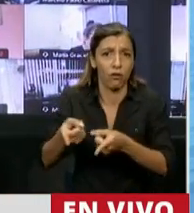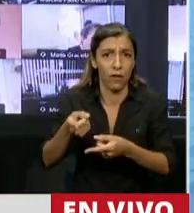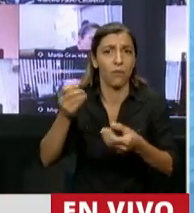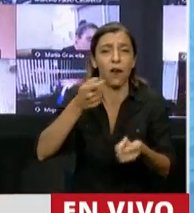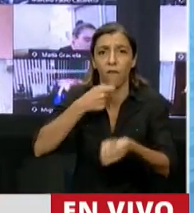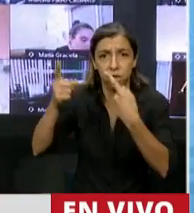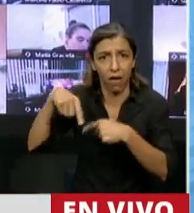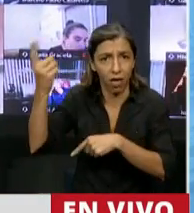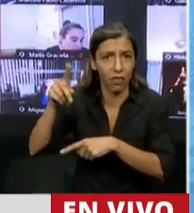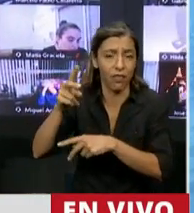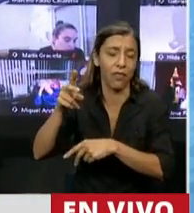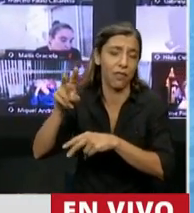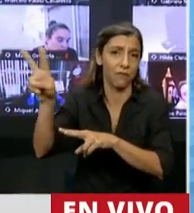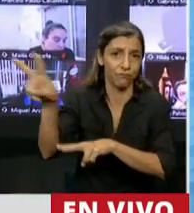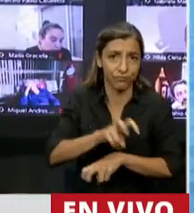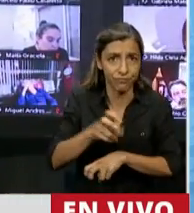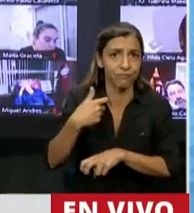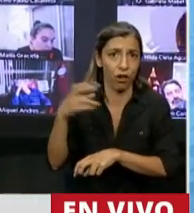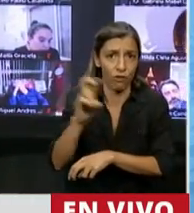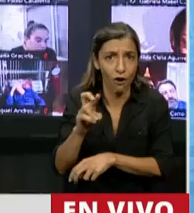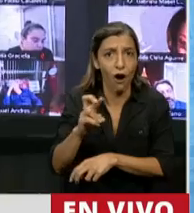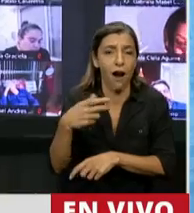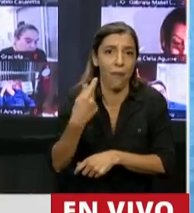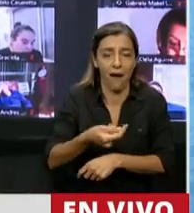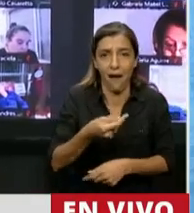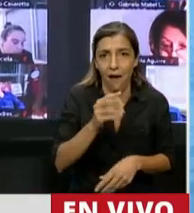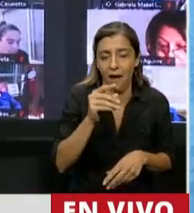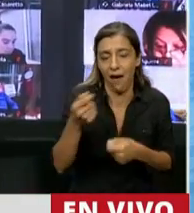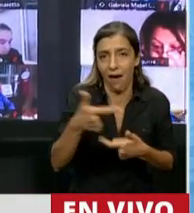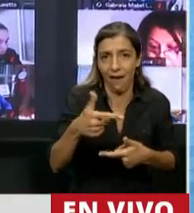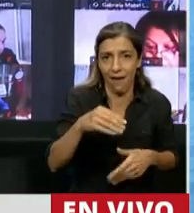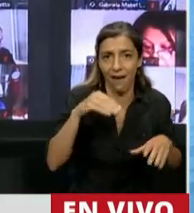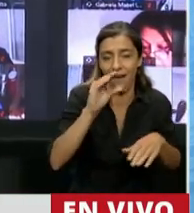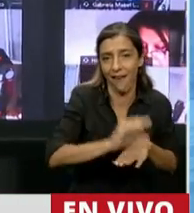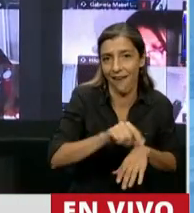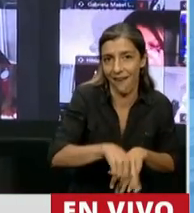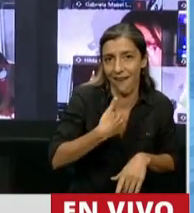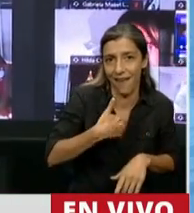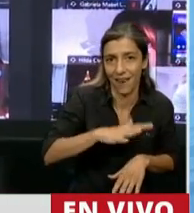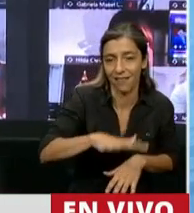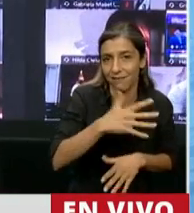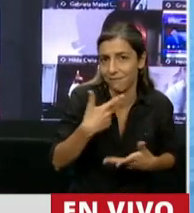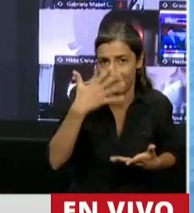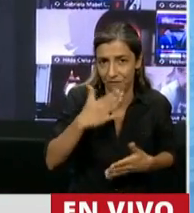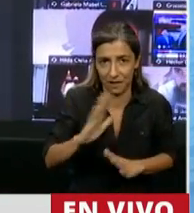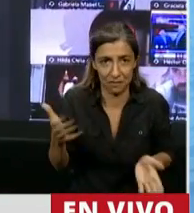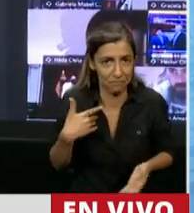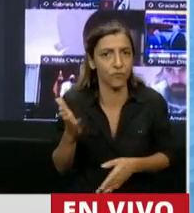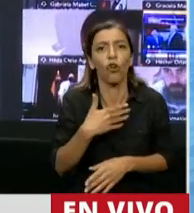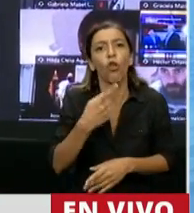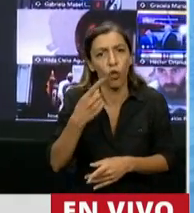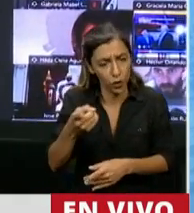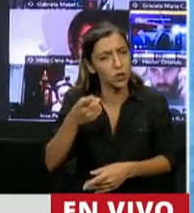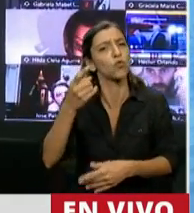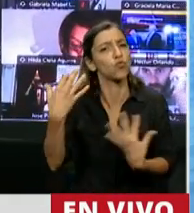de trabajo y sostiene la producción, y está sosteniendo al país, en gran parte junto con otros sectores. Ha sido declarado esencial, sigue